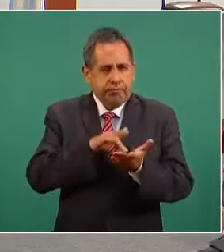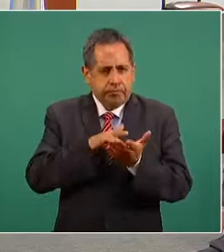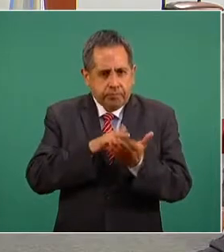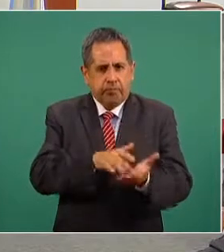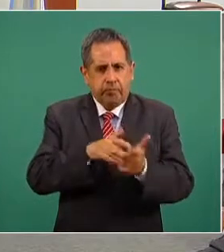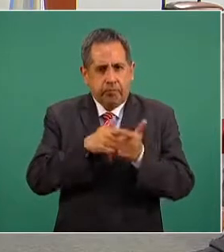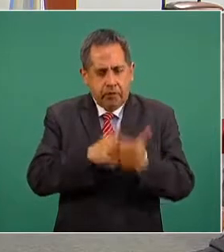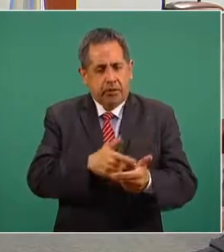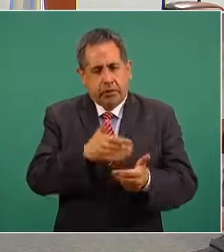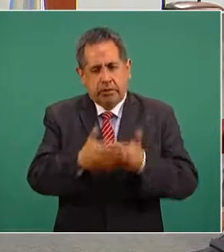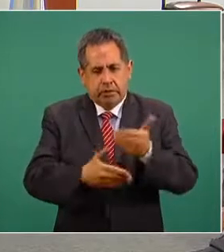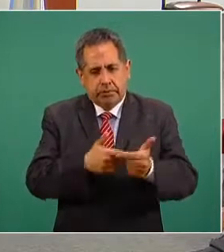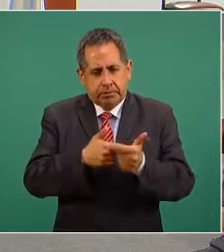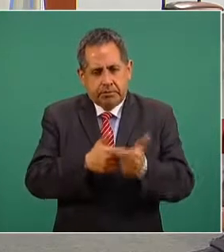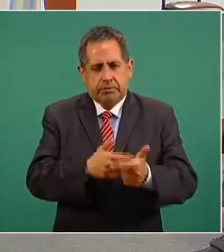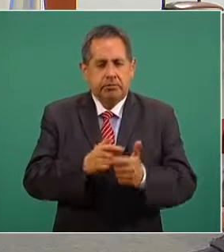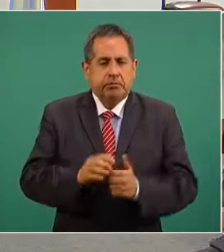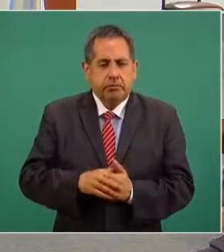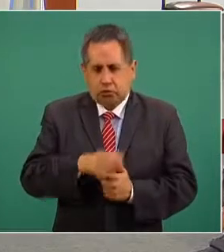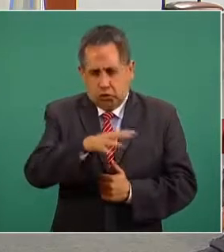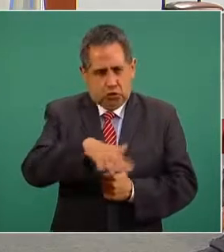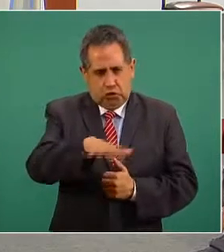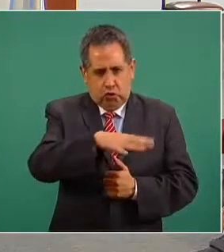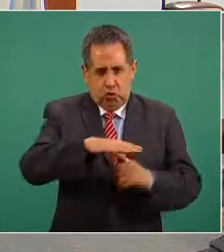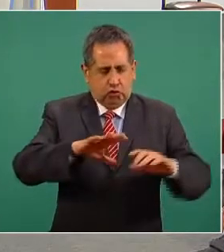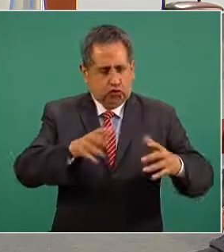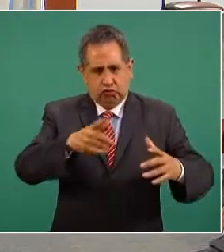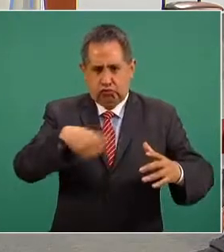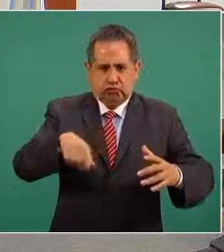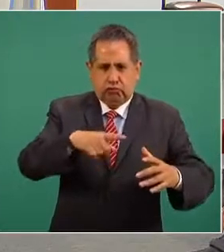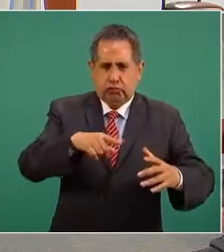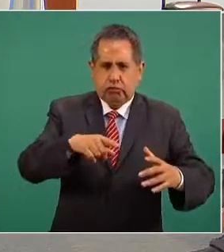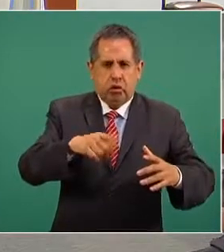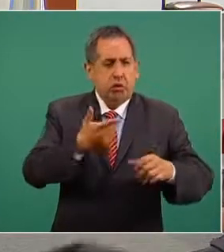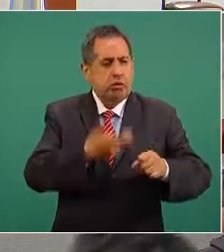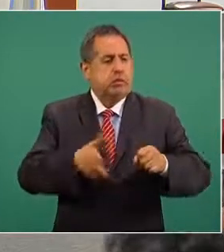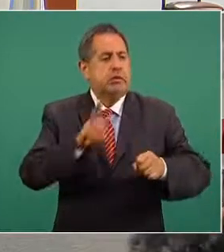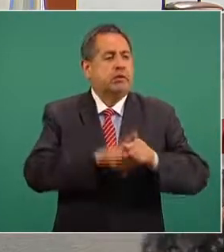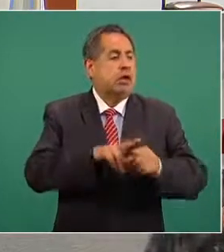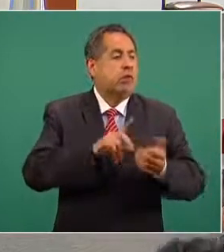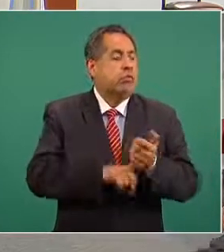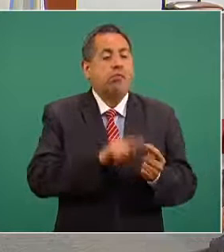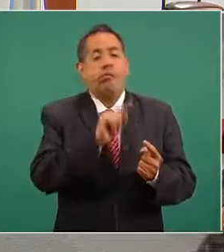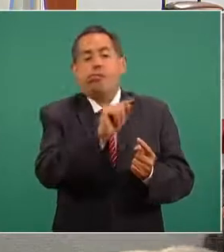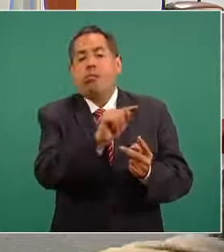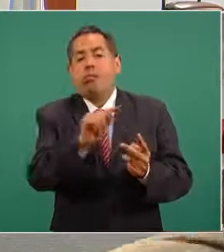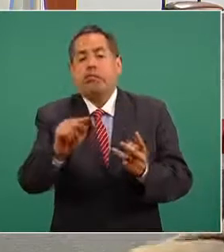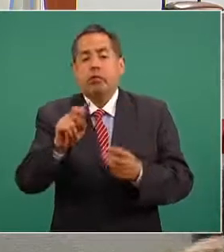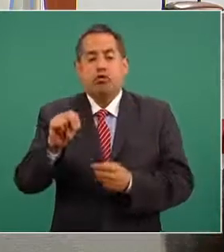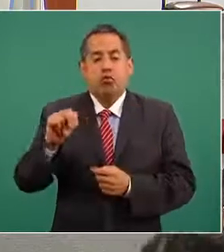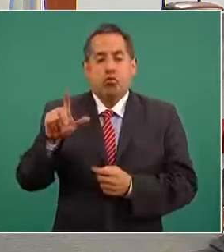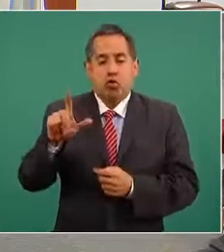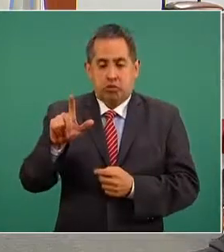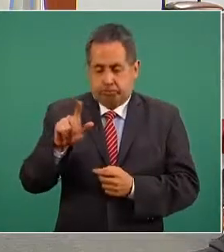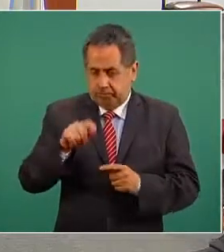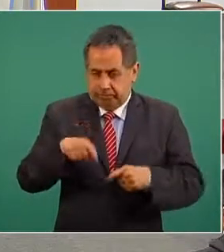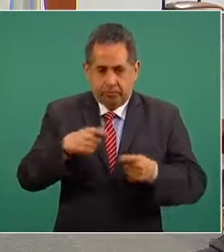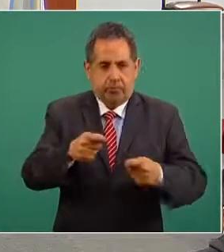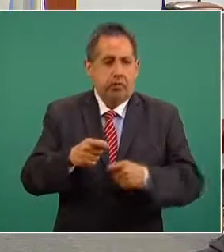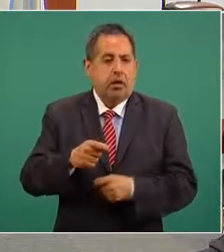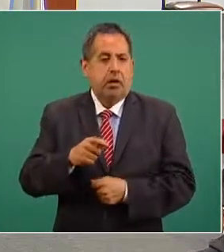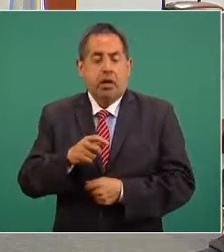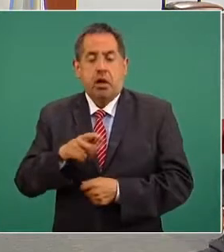a todos los hospitales de Nuevo León sector